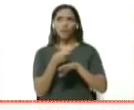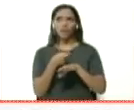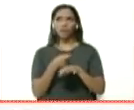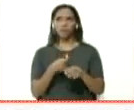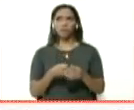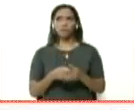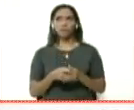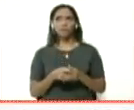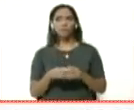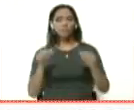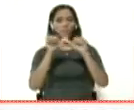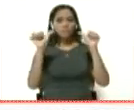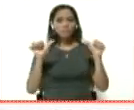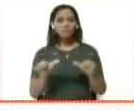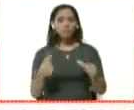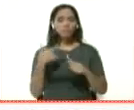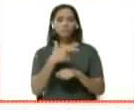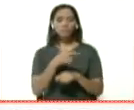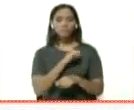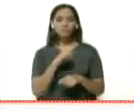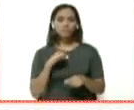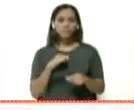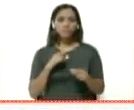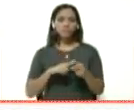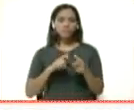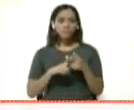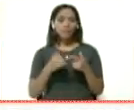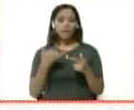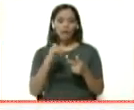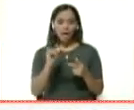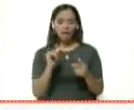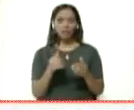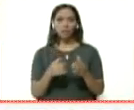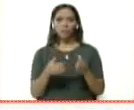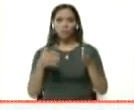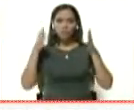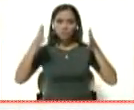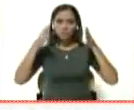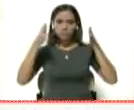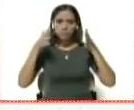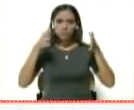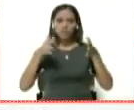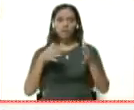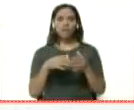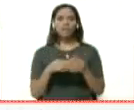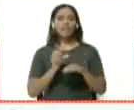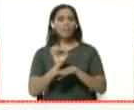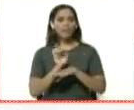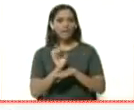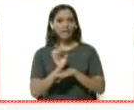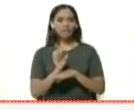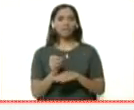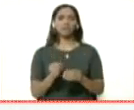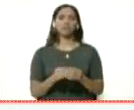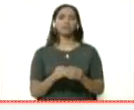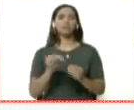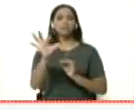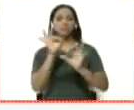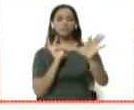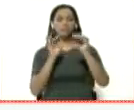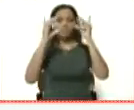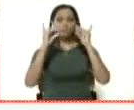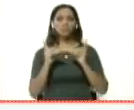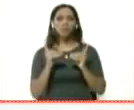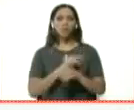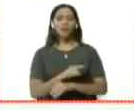sistemas de transporte privados, por lo tanto hay una instrucción. Y parte de eso es la declaratoria de emergencia, tomar medidas extraordinarias de obligatorio